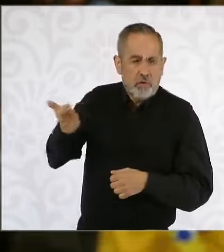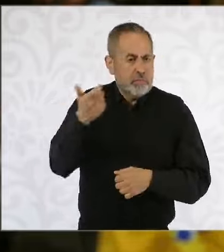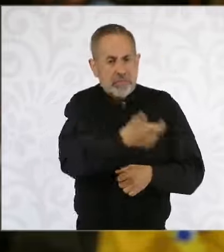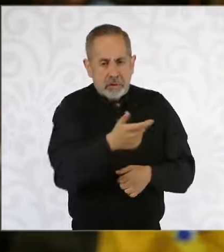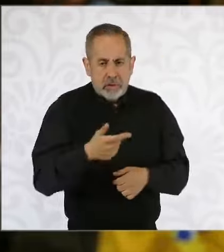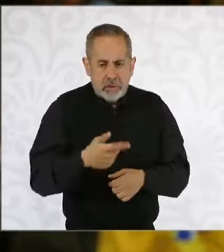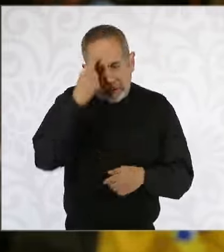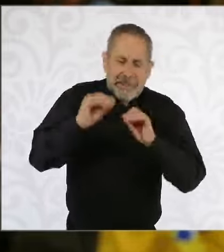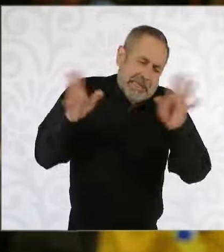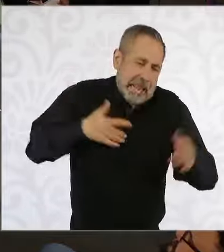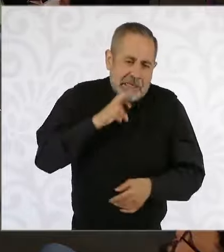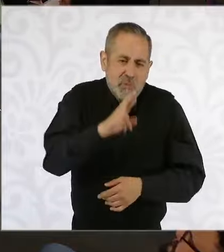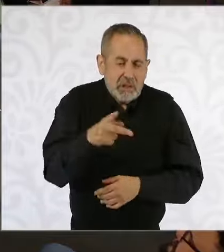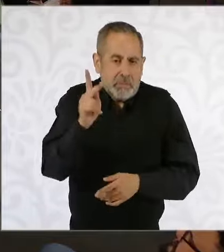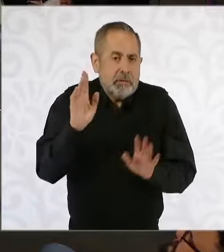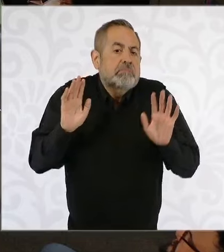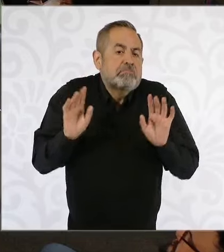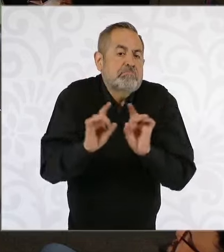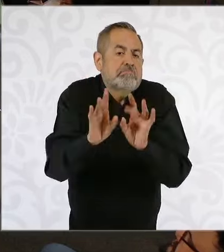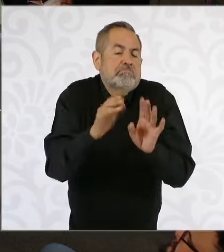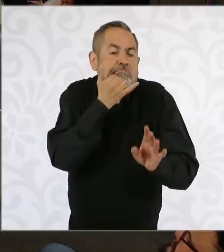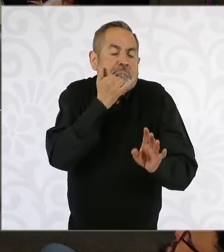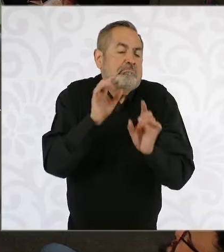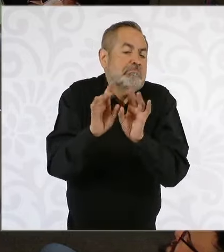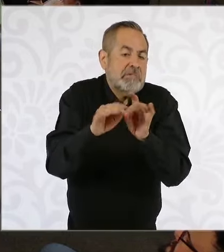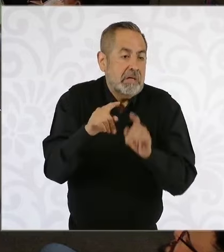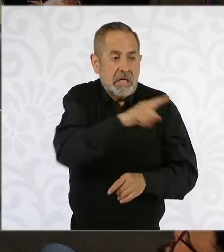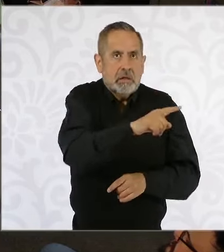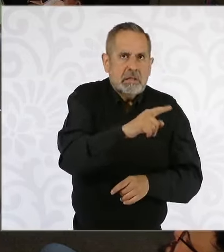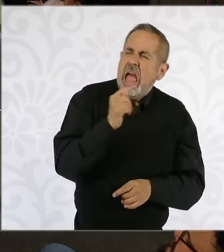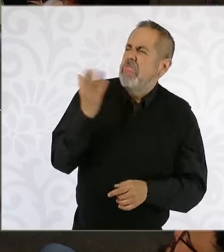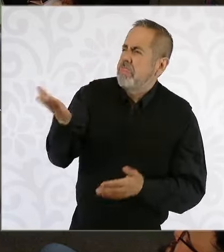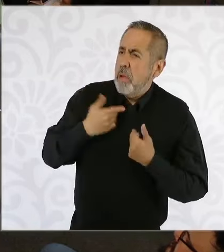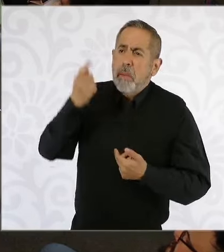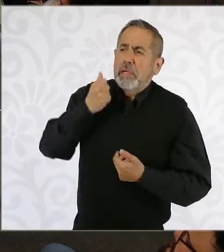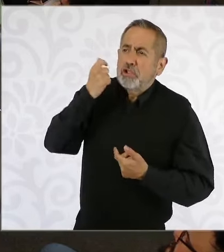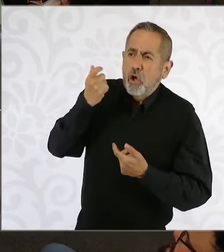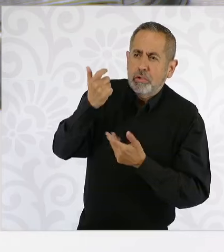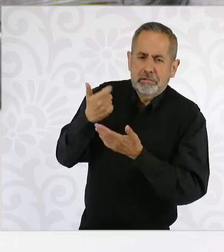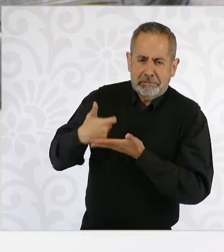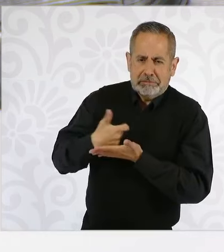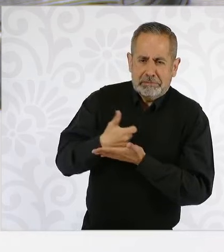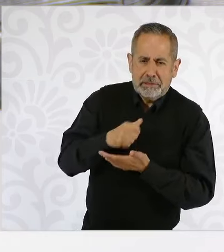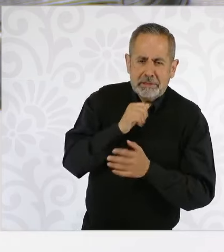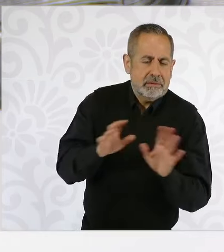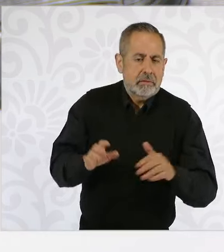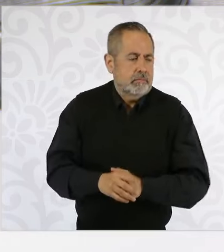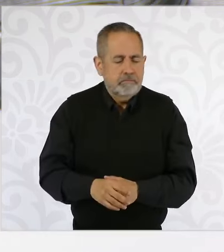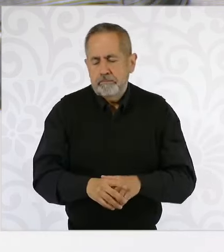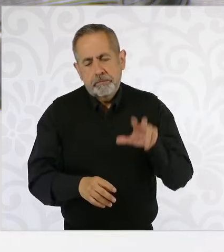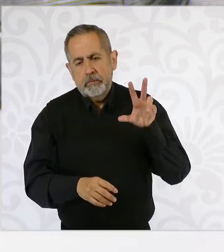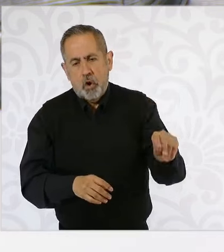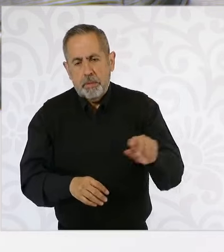me queda clara la respuesta, pero uno nunca sabe si podrían atreverse a eso. No, la mayoría, como hemos